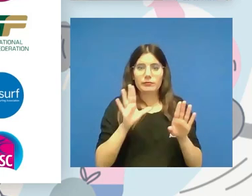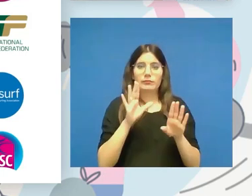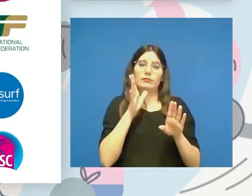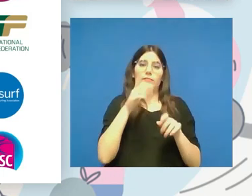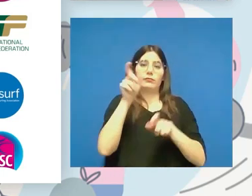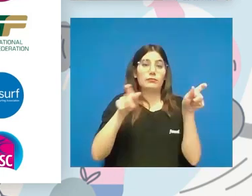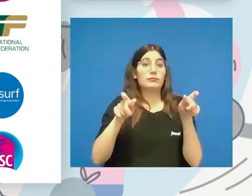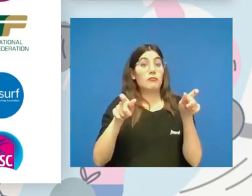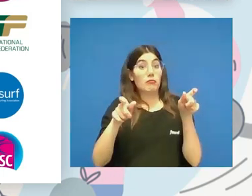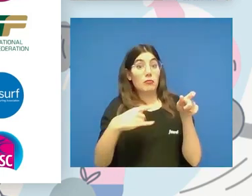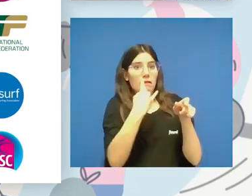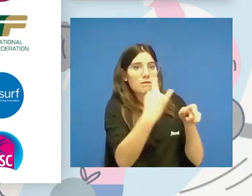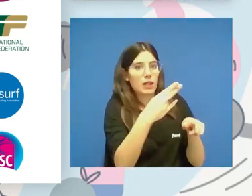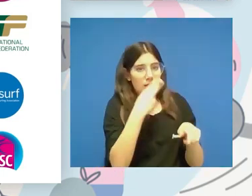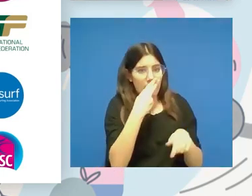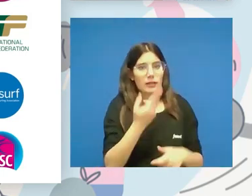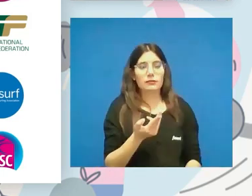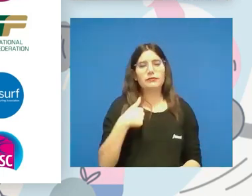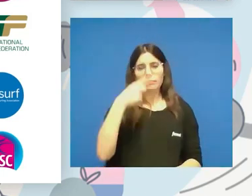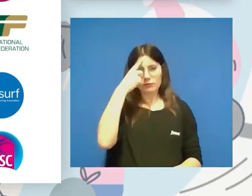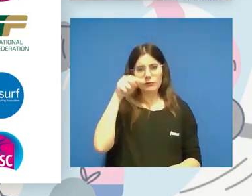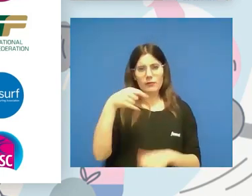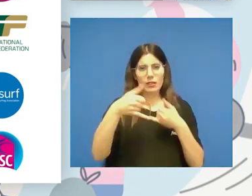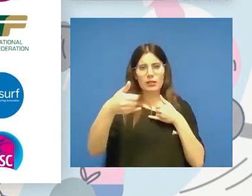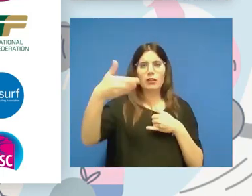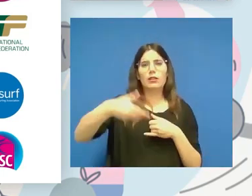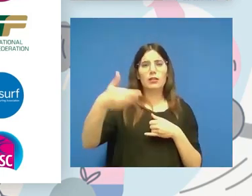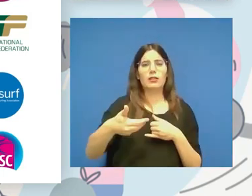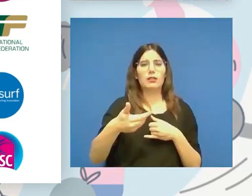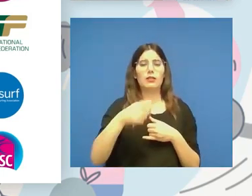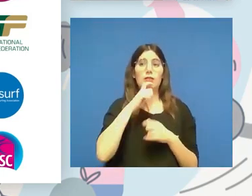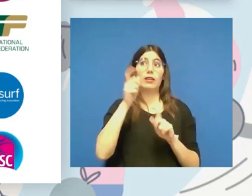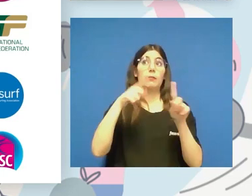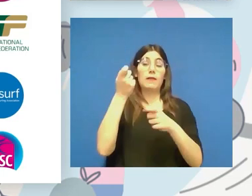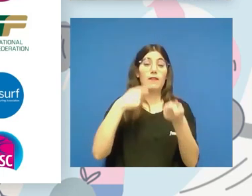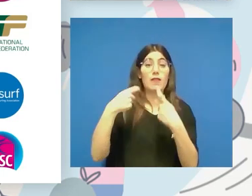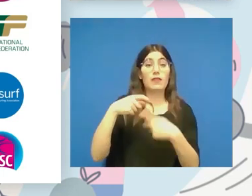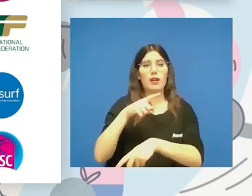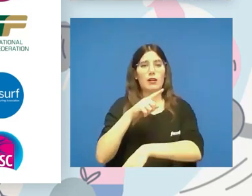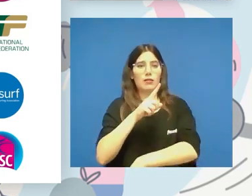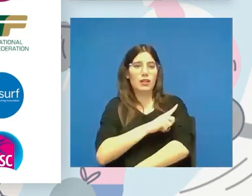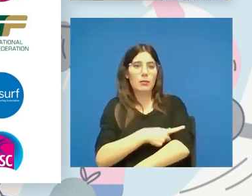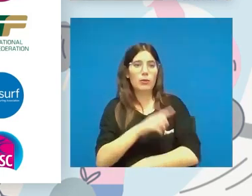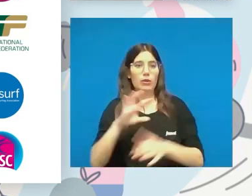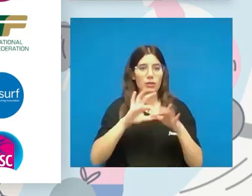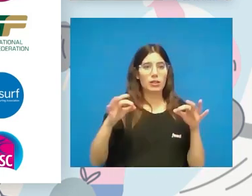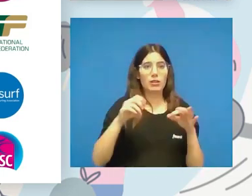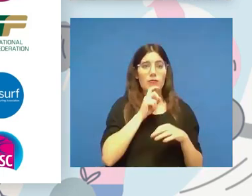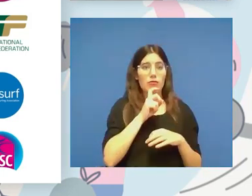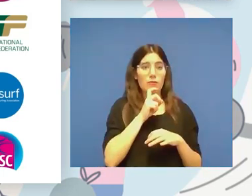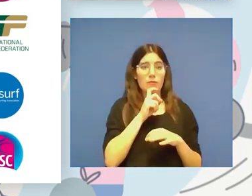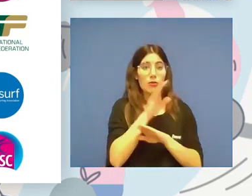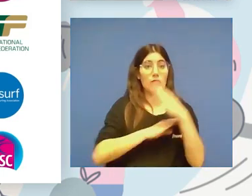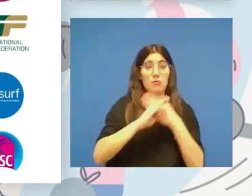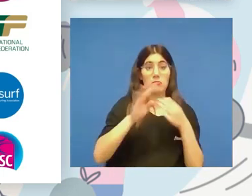al público en Olímpicos. Y yo creo que va un poco en esa línea. Cómo se venda el deporte olímpico, se va a poder vender también el deporte